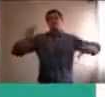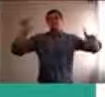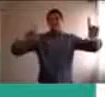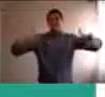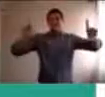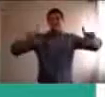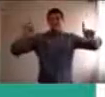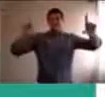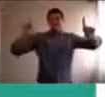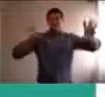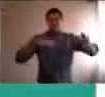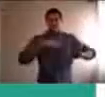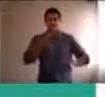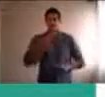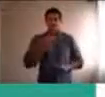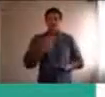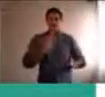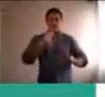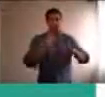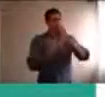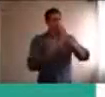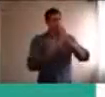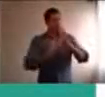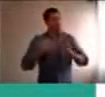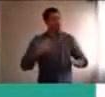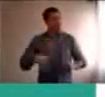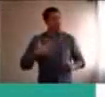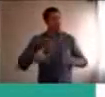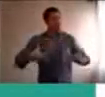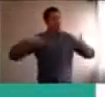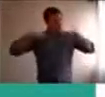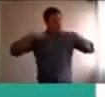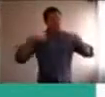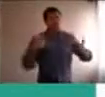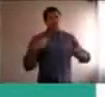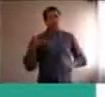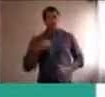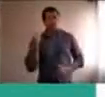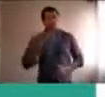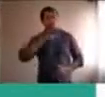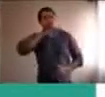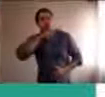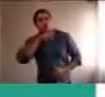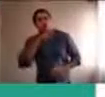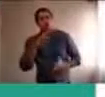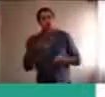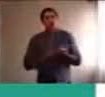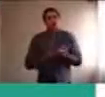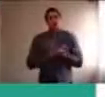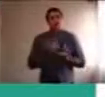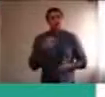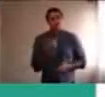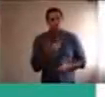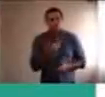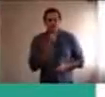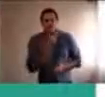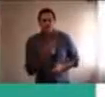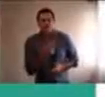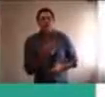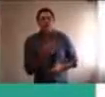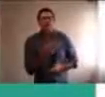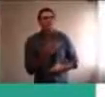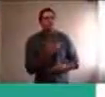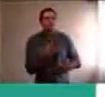tenemos que hacer también, una nueva pausa, y ser muy responsables, como adultos, para ver, qué es lo que está circulando, en casa, y cuánto está